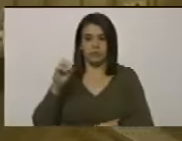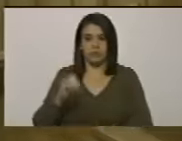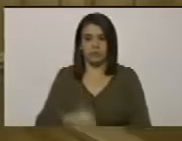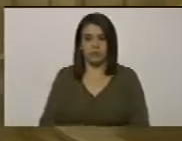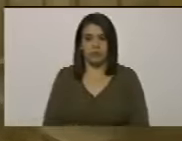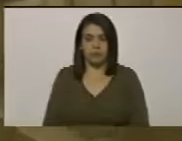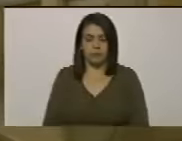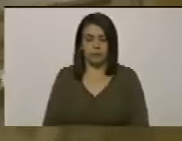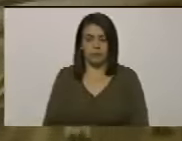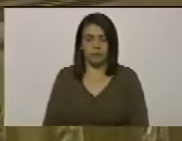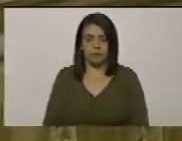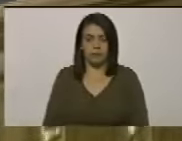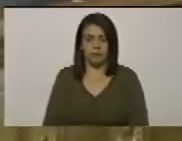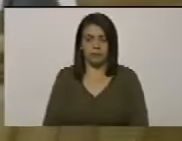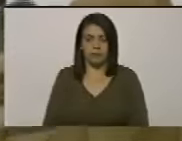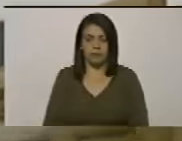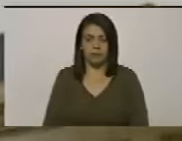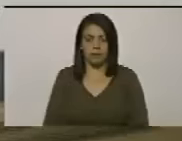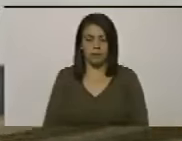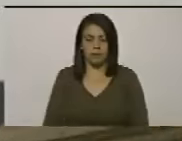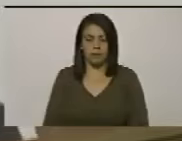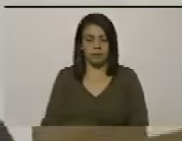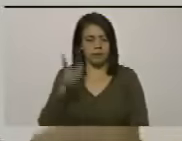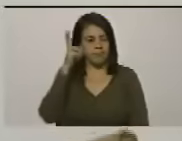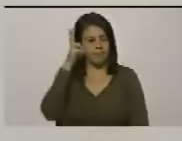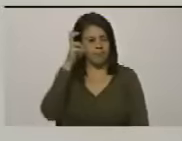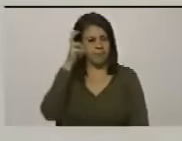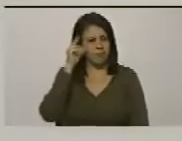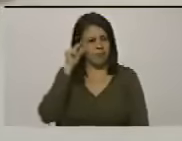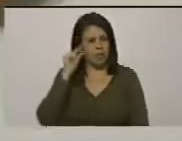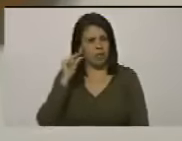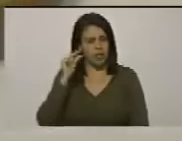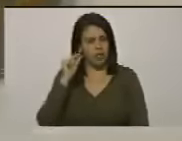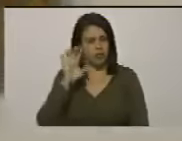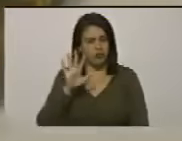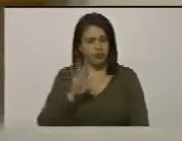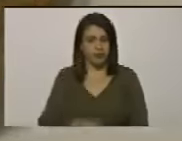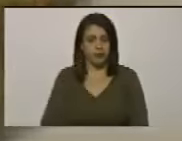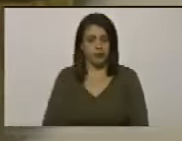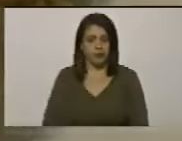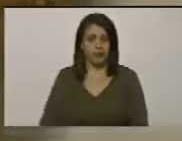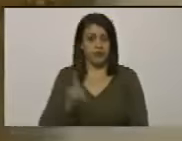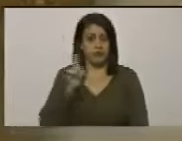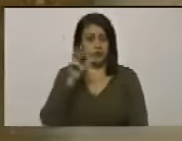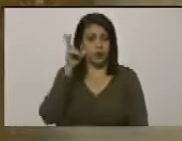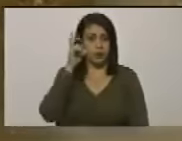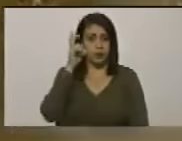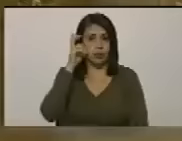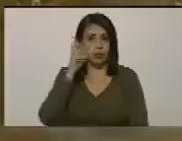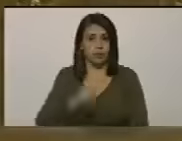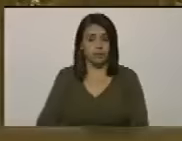aló sonido aló, aló, aló no se escucha bien